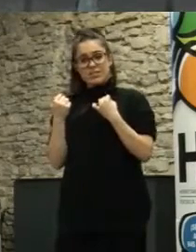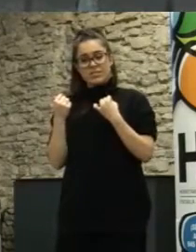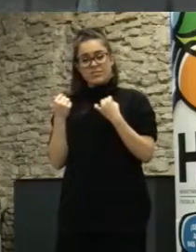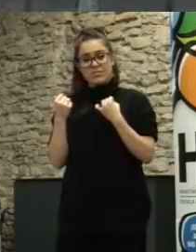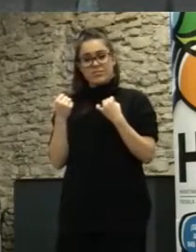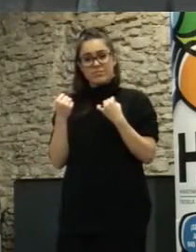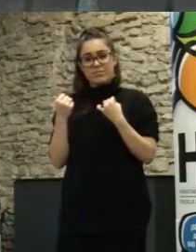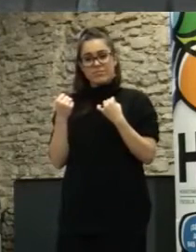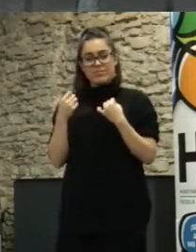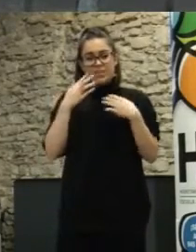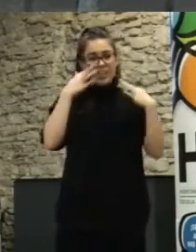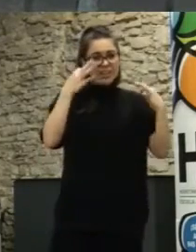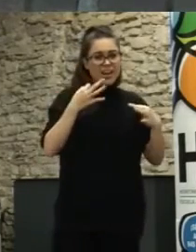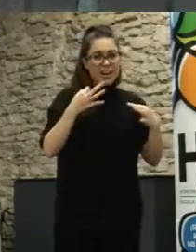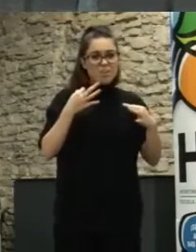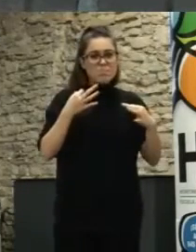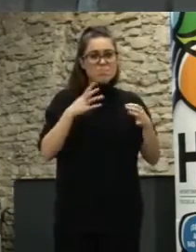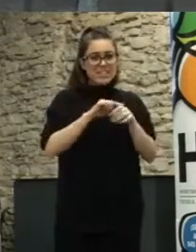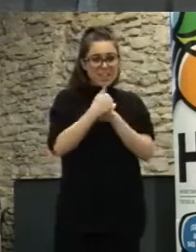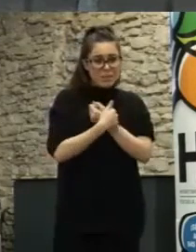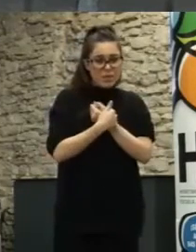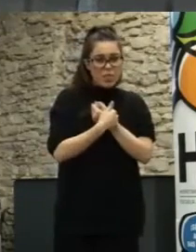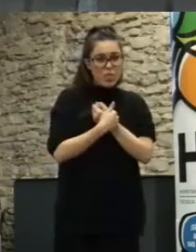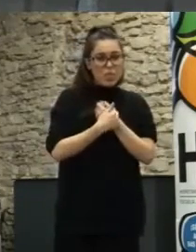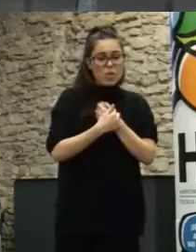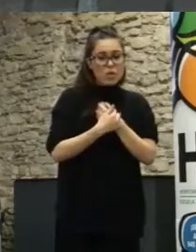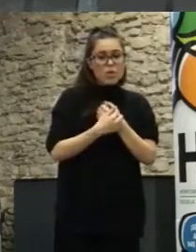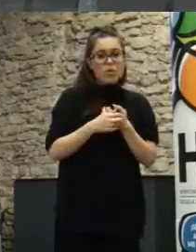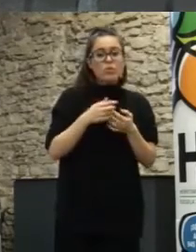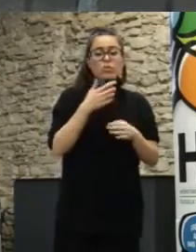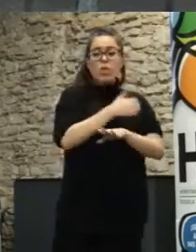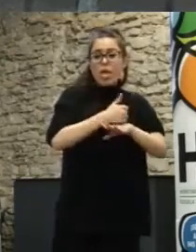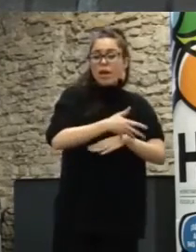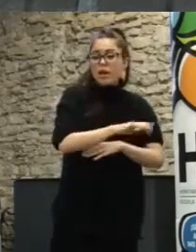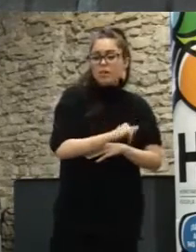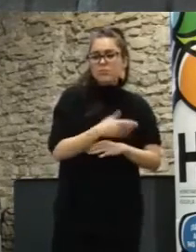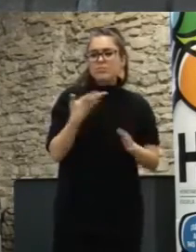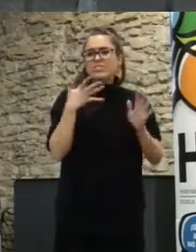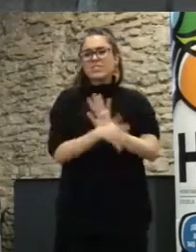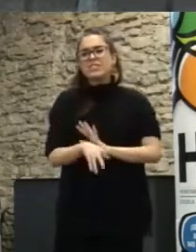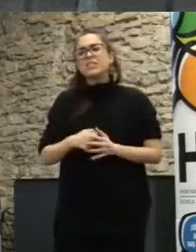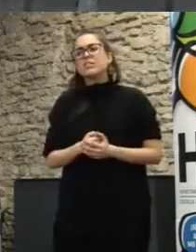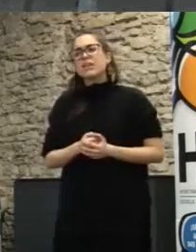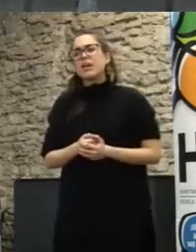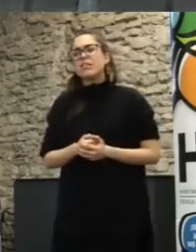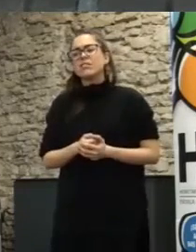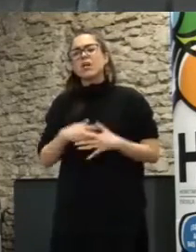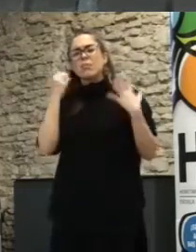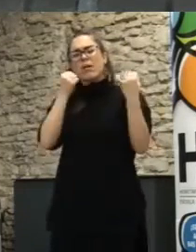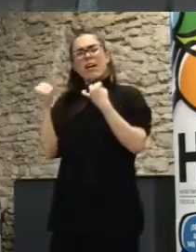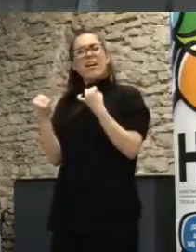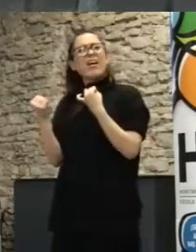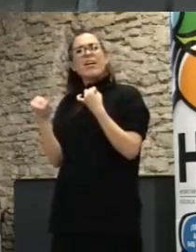es decir me pregunto cuál es qué gana la administración mejorando la participación ciudadana y